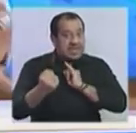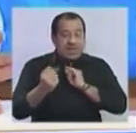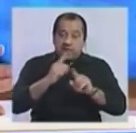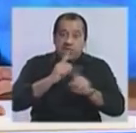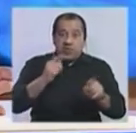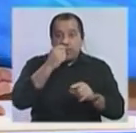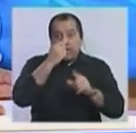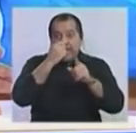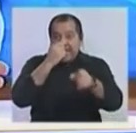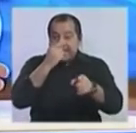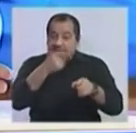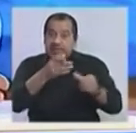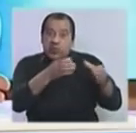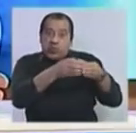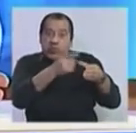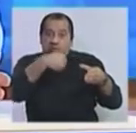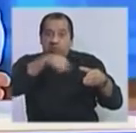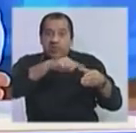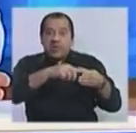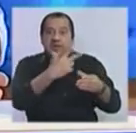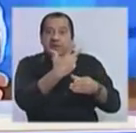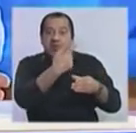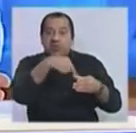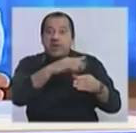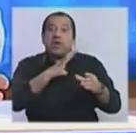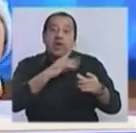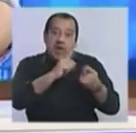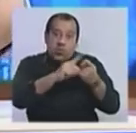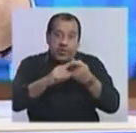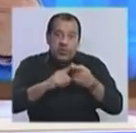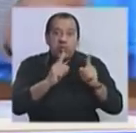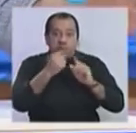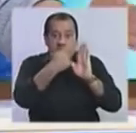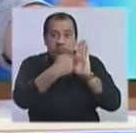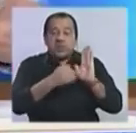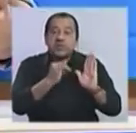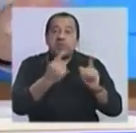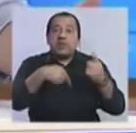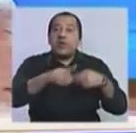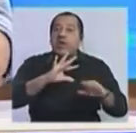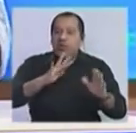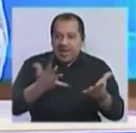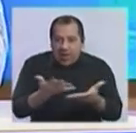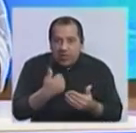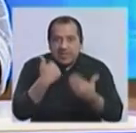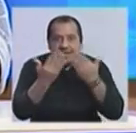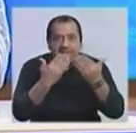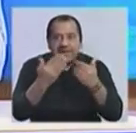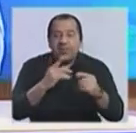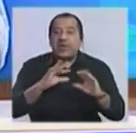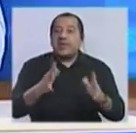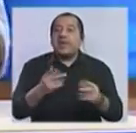Esa es la coalición que pasa por acordar algunos puntos, sí, puede ser, pero de lo que se está hablando ya públicamente